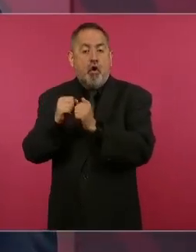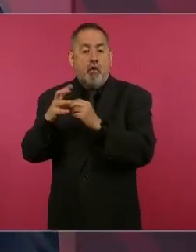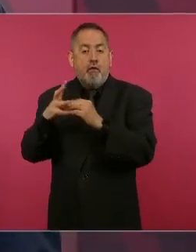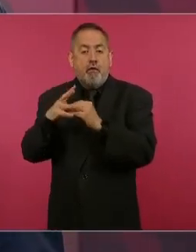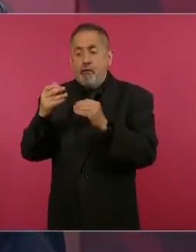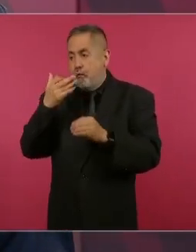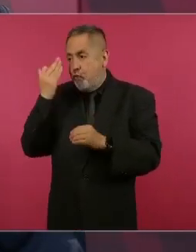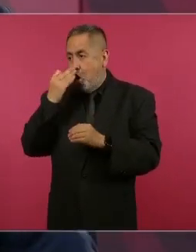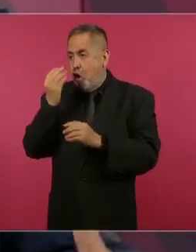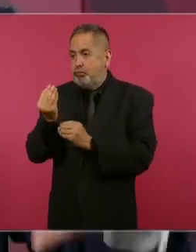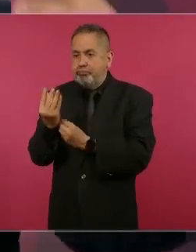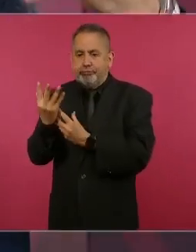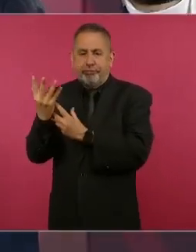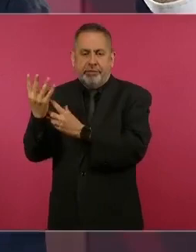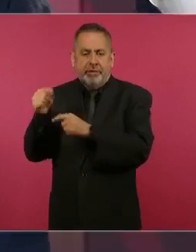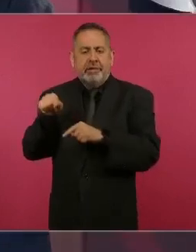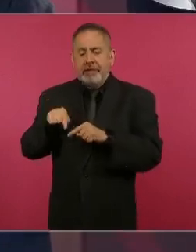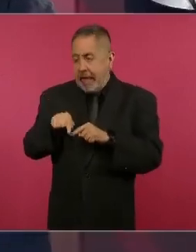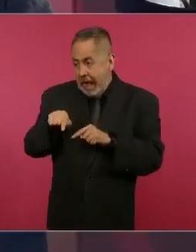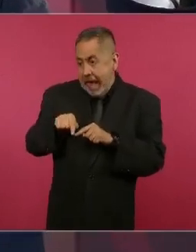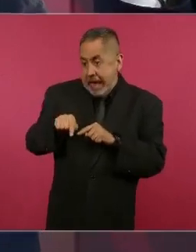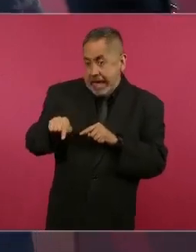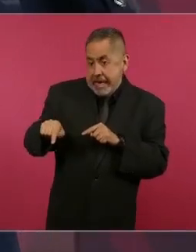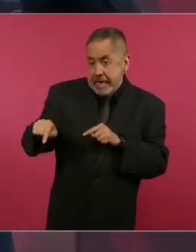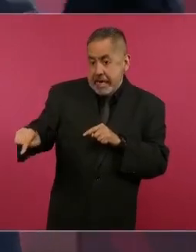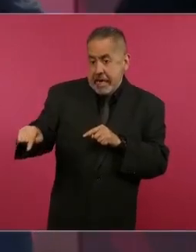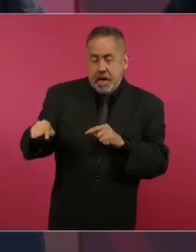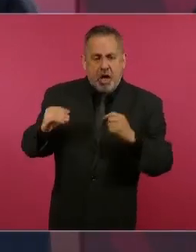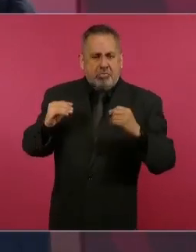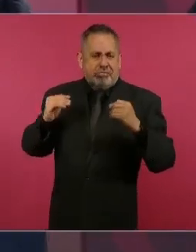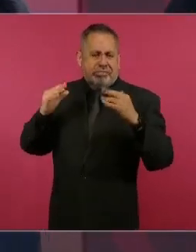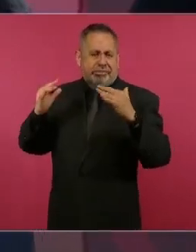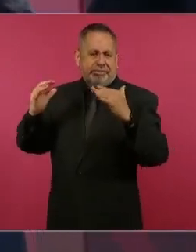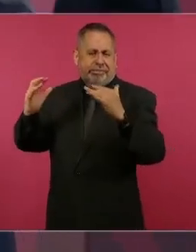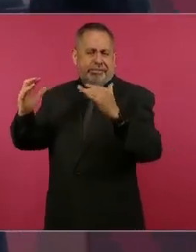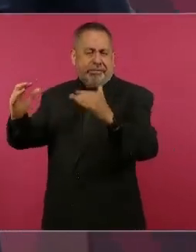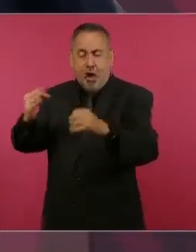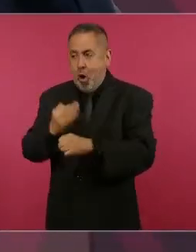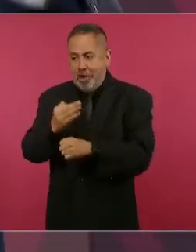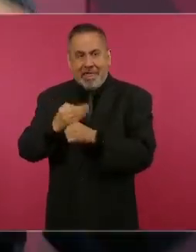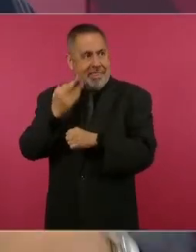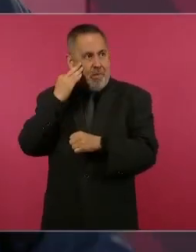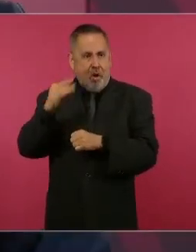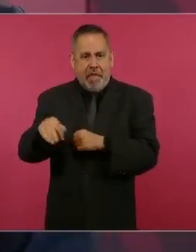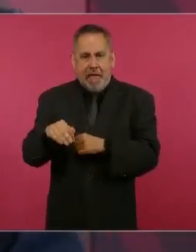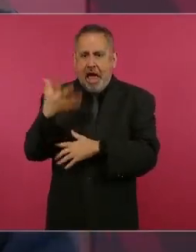Por los árboles que florecen en esta temporada,